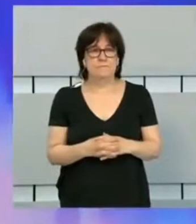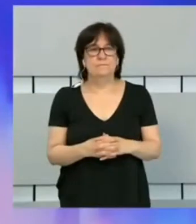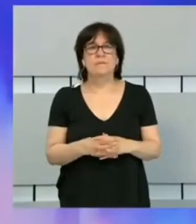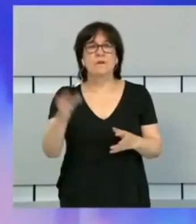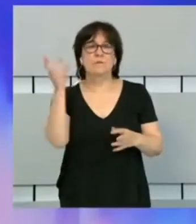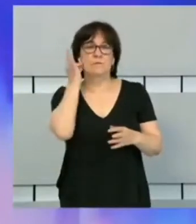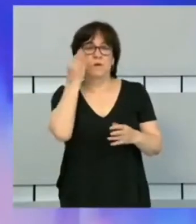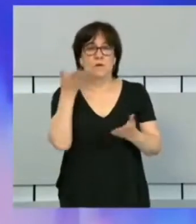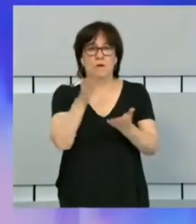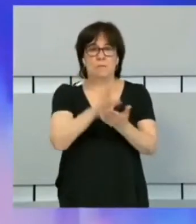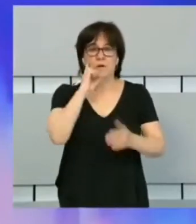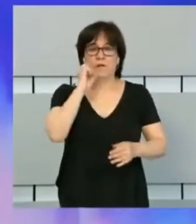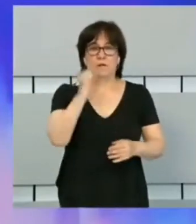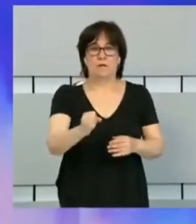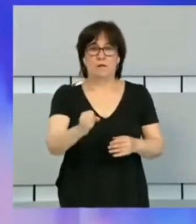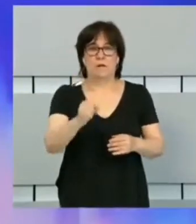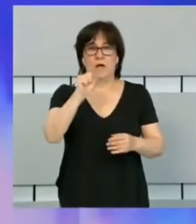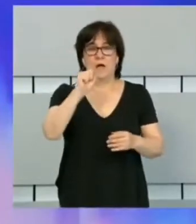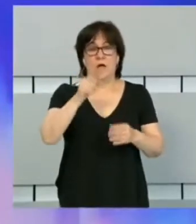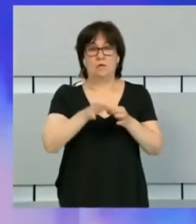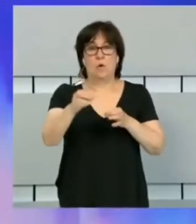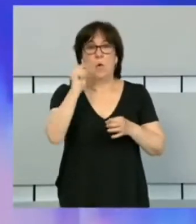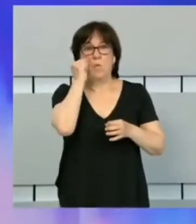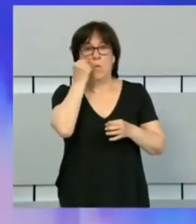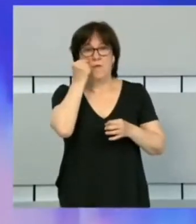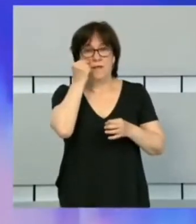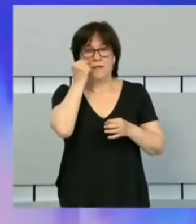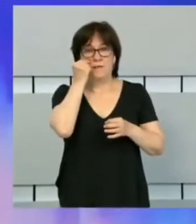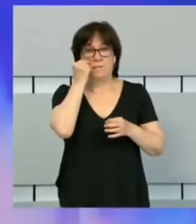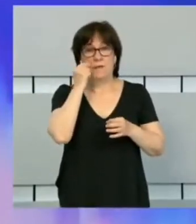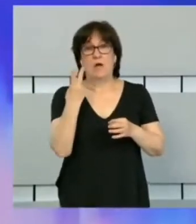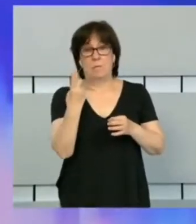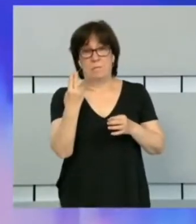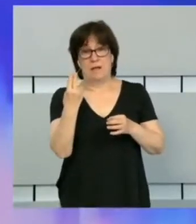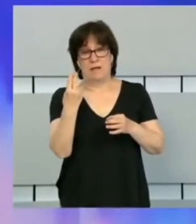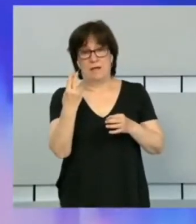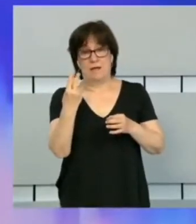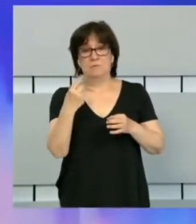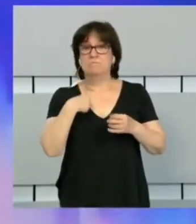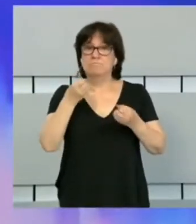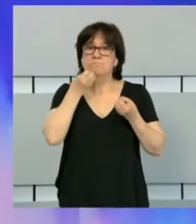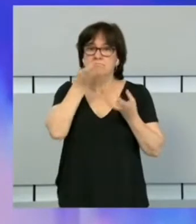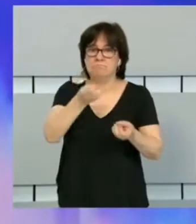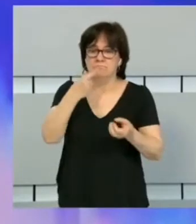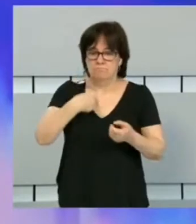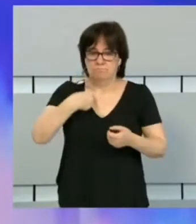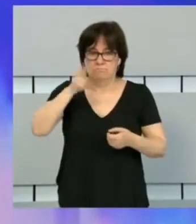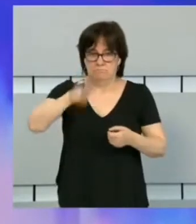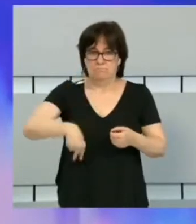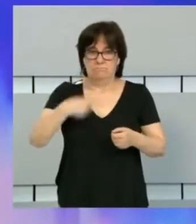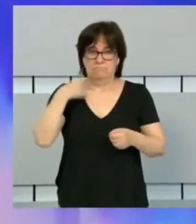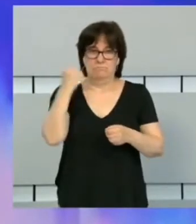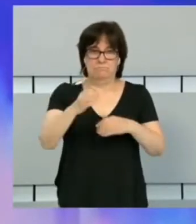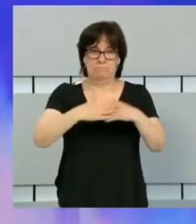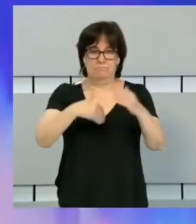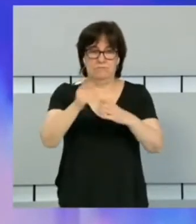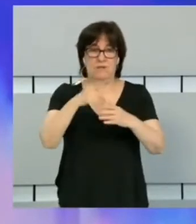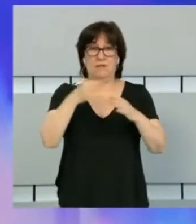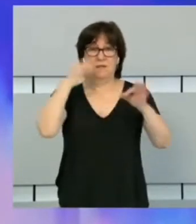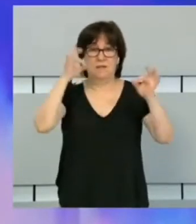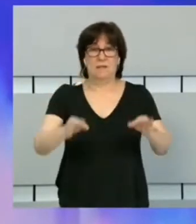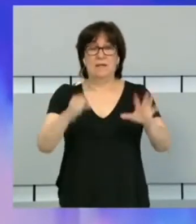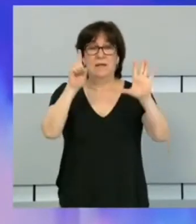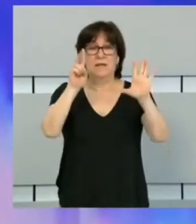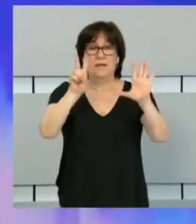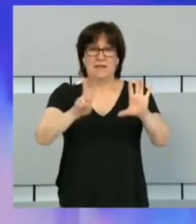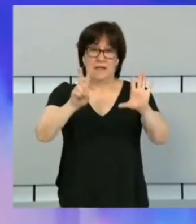Una mujer ha muerto asesinada en Alovera, en Guadalajara. Su pareja ha confesado ser el autor del crimen. De confirmarse, sería